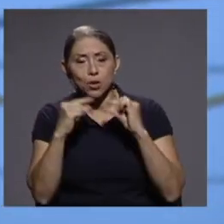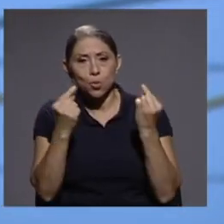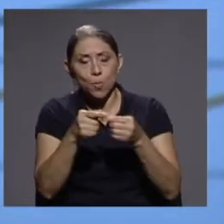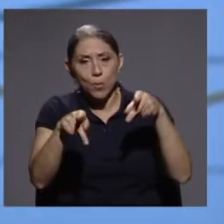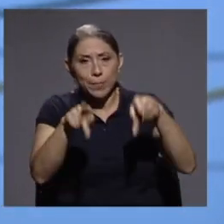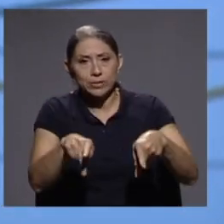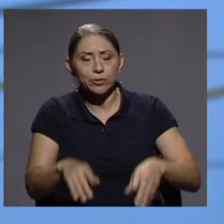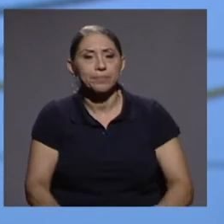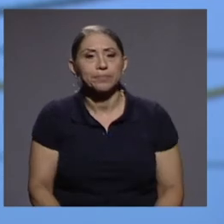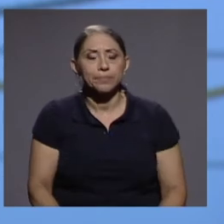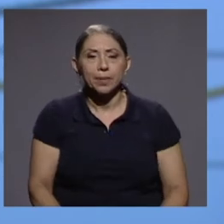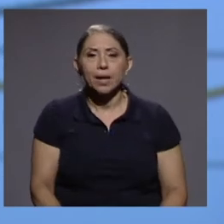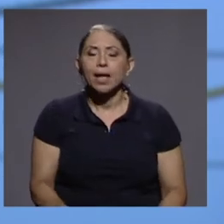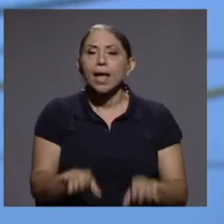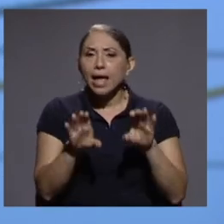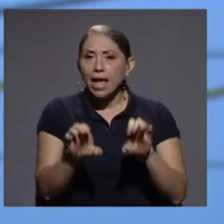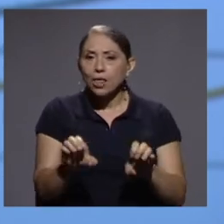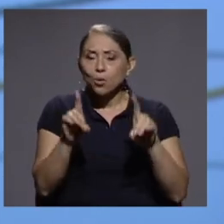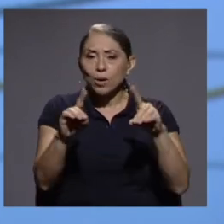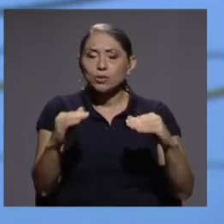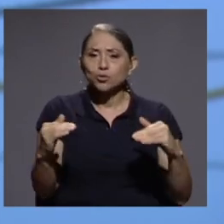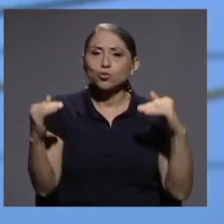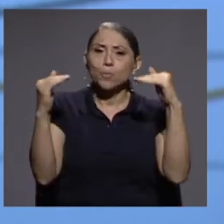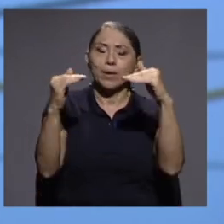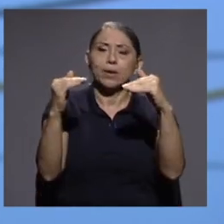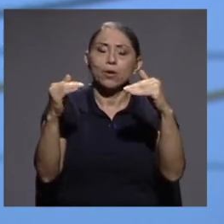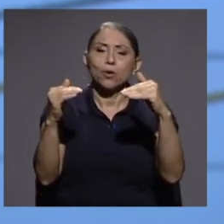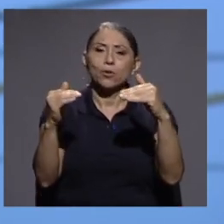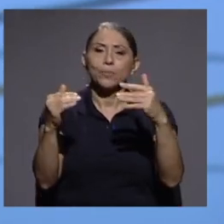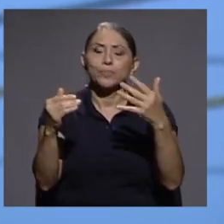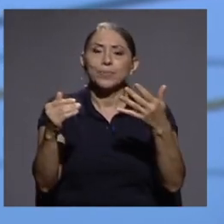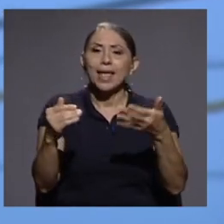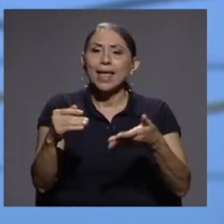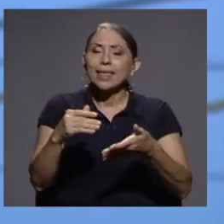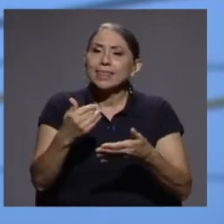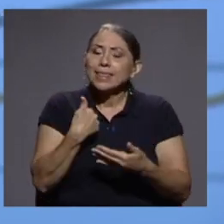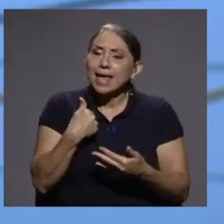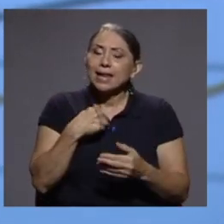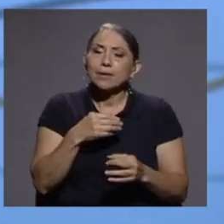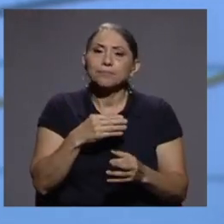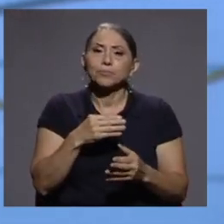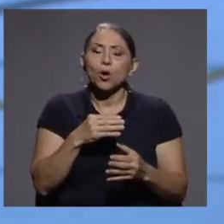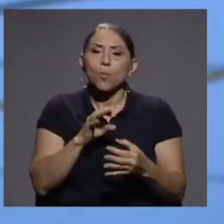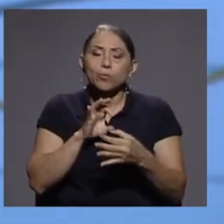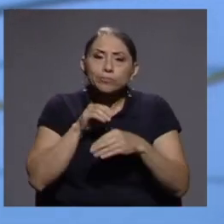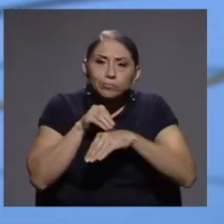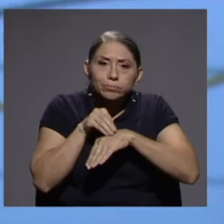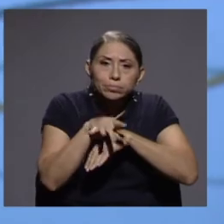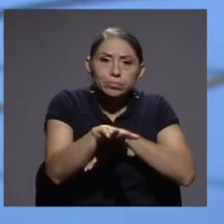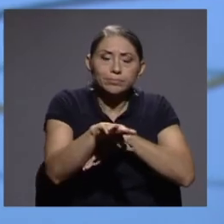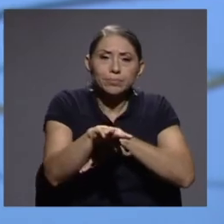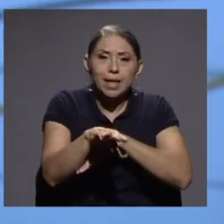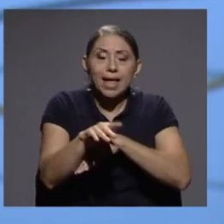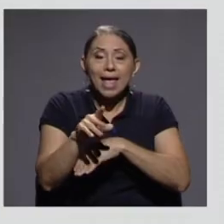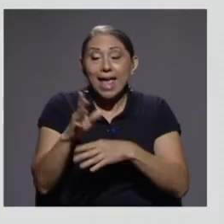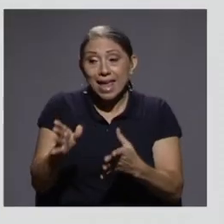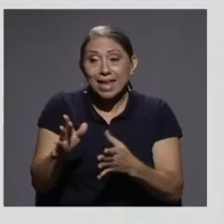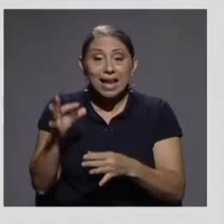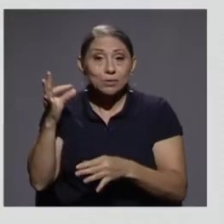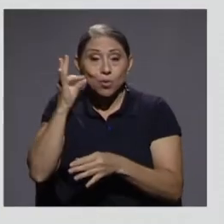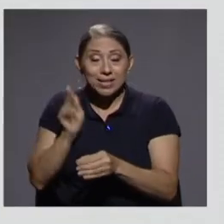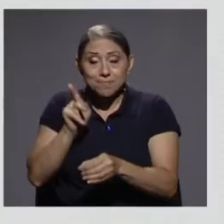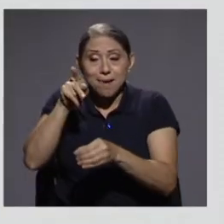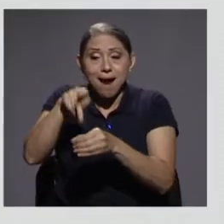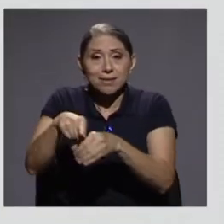La educación superior tiene implicaciones en la participación en el mercado laboral de las mujeres, no